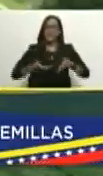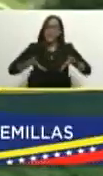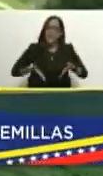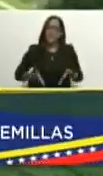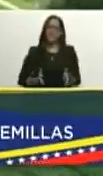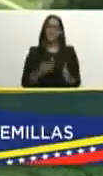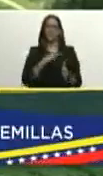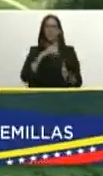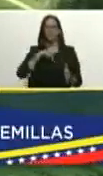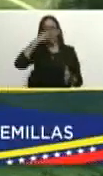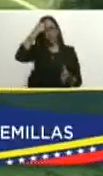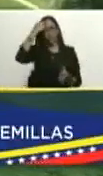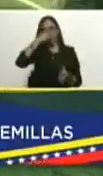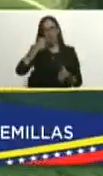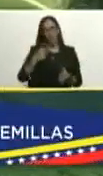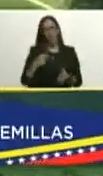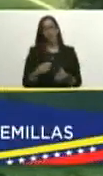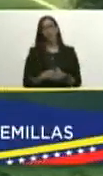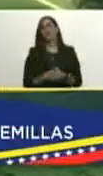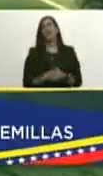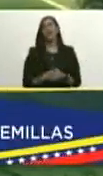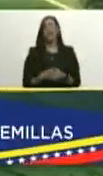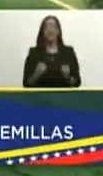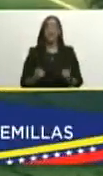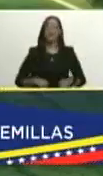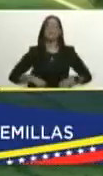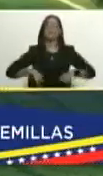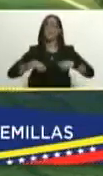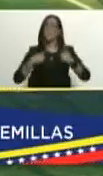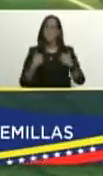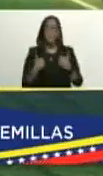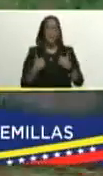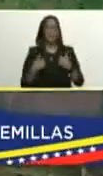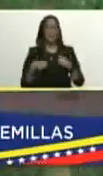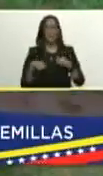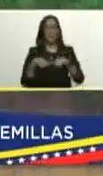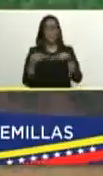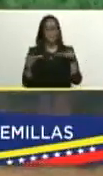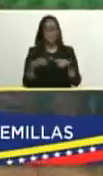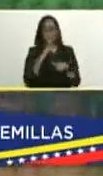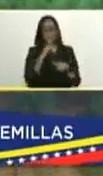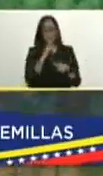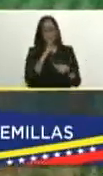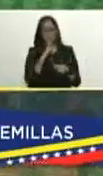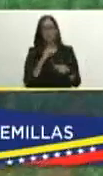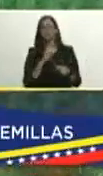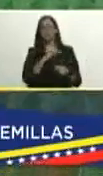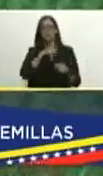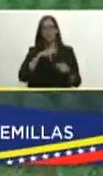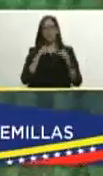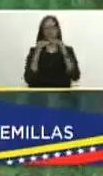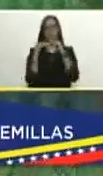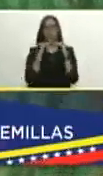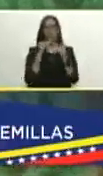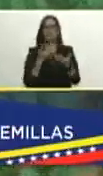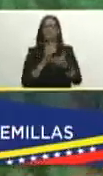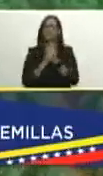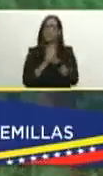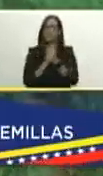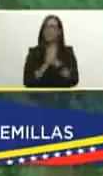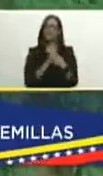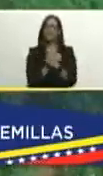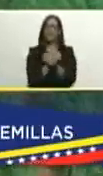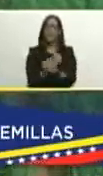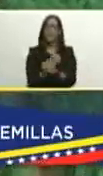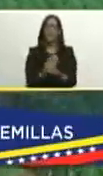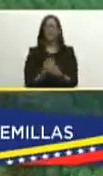de nuestro pueblo en los rincones más intrincados que nos encontremos las ideas por supuesto de la igualdad de la solidaridad del amor y de la